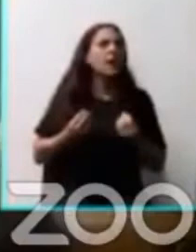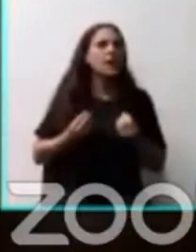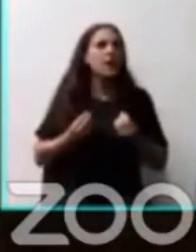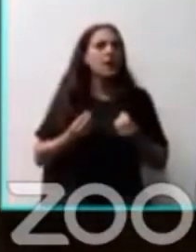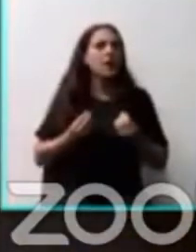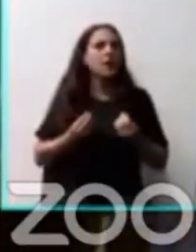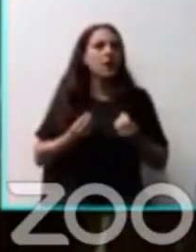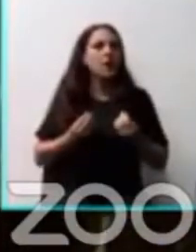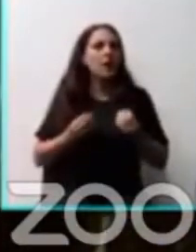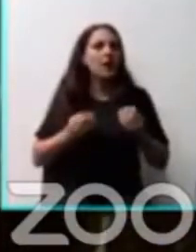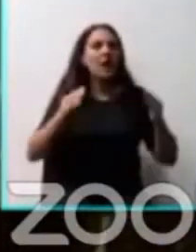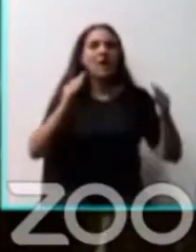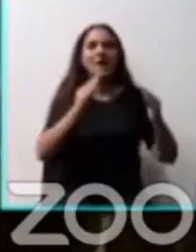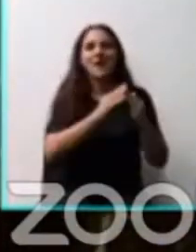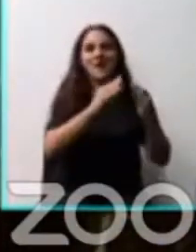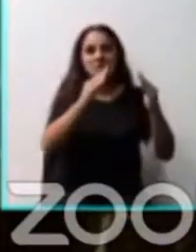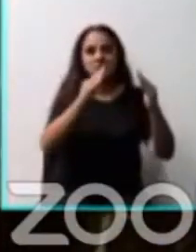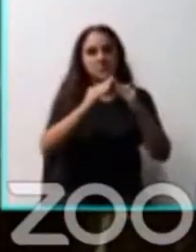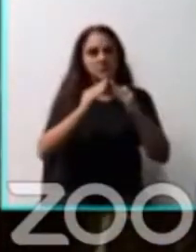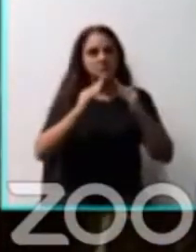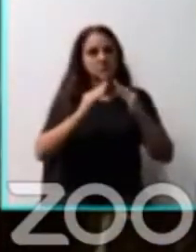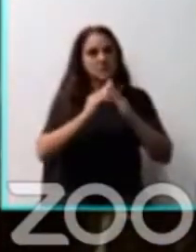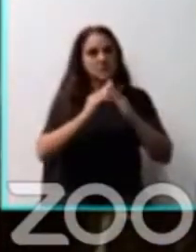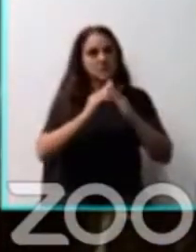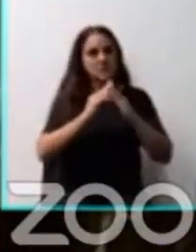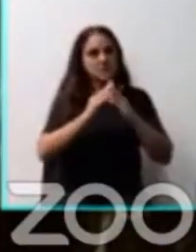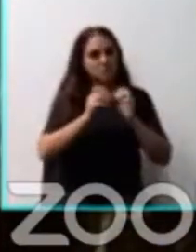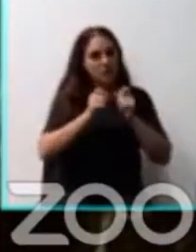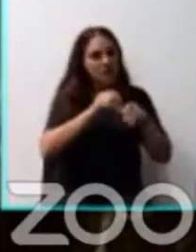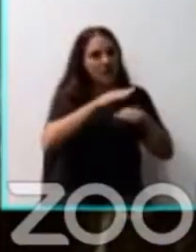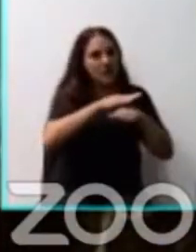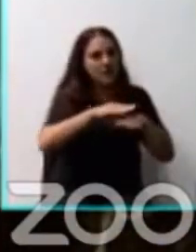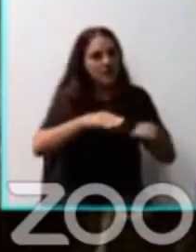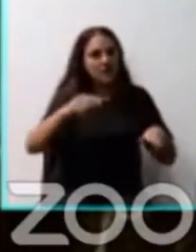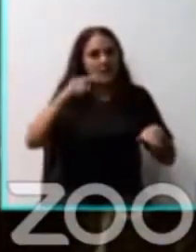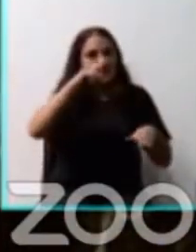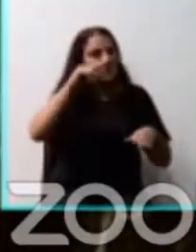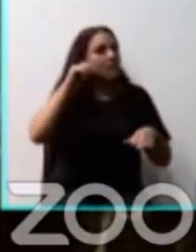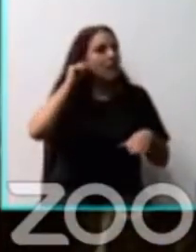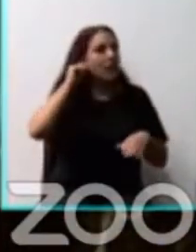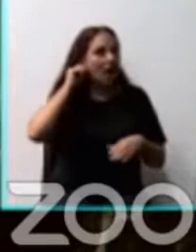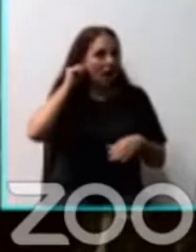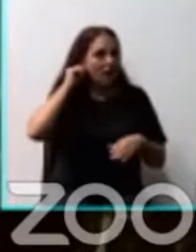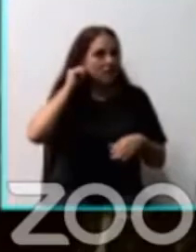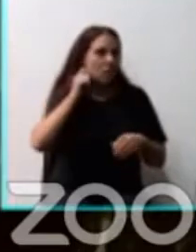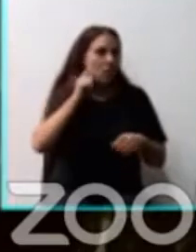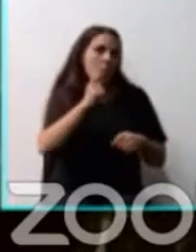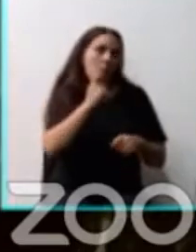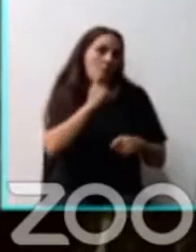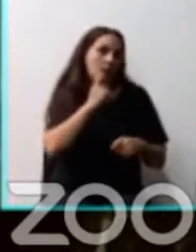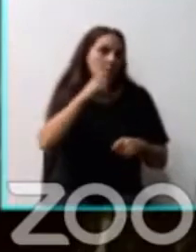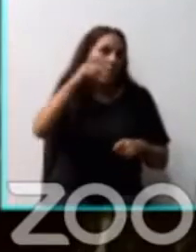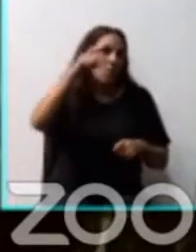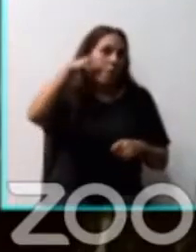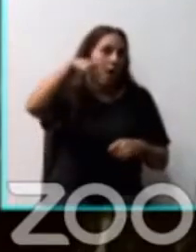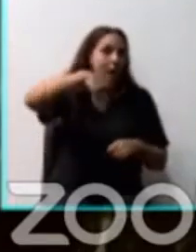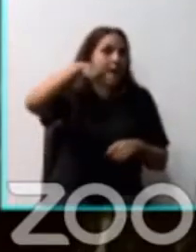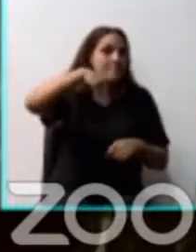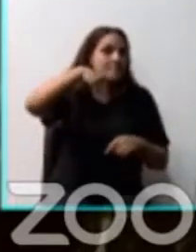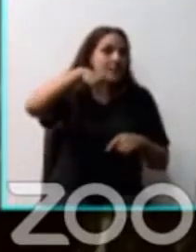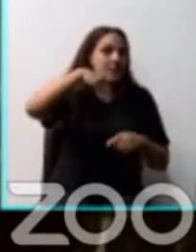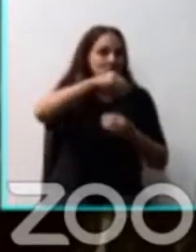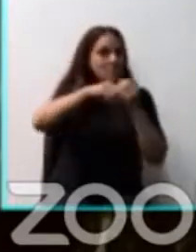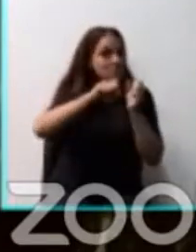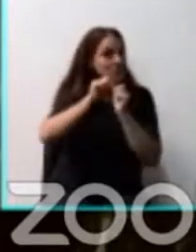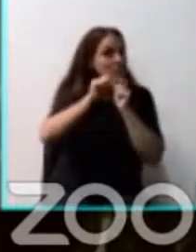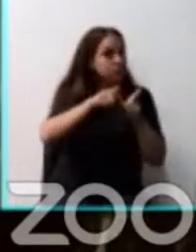condiciones de vivienda para niñas de 7 años, como M, sus familias, y miles de niños